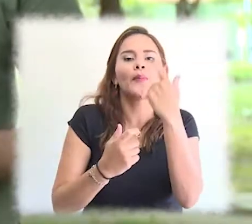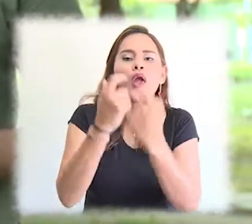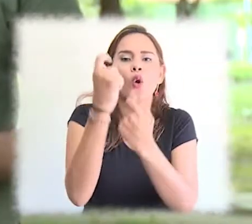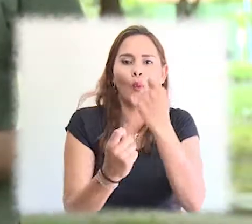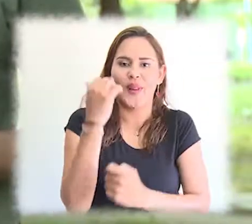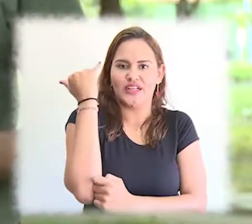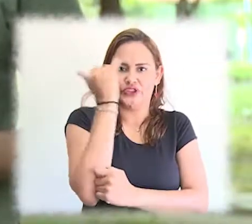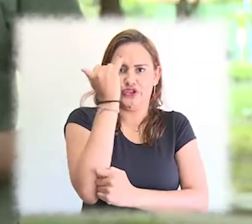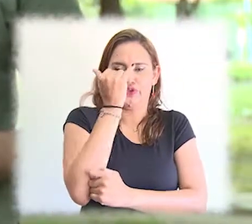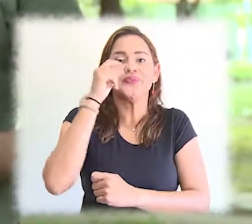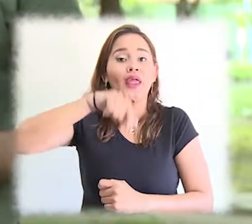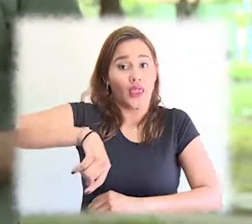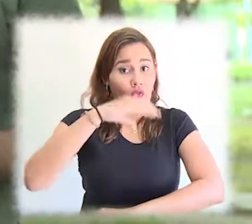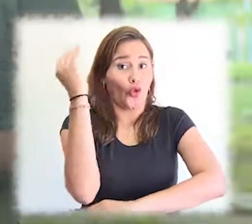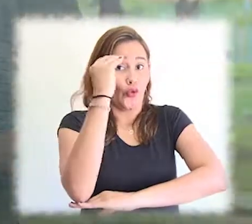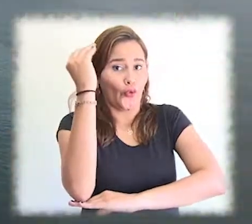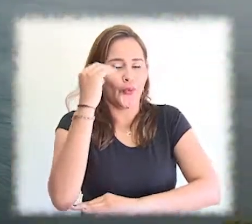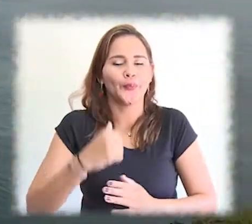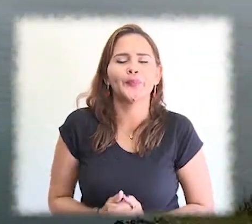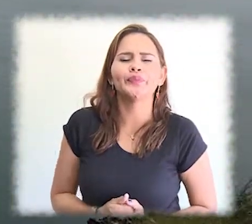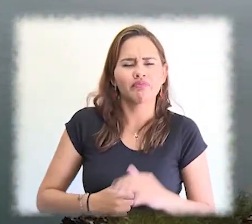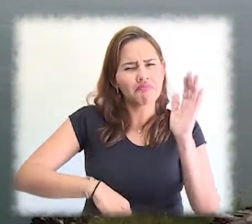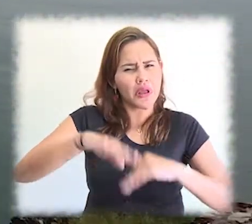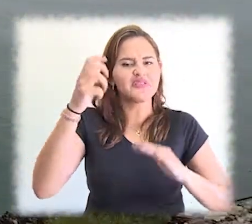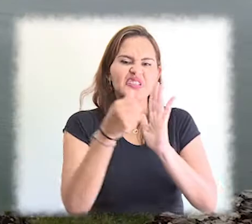conjunto con la Comisión Colombiana del Océano.